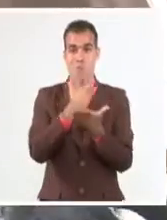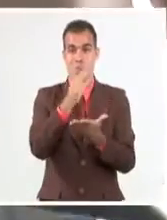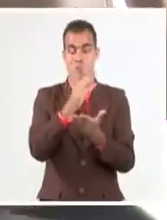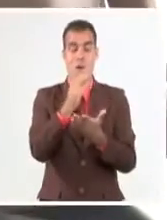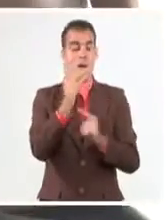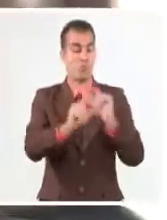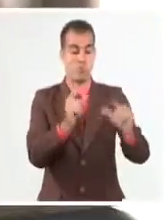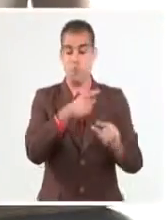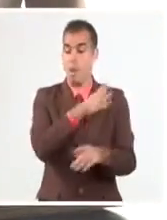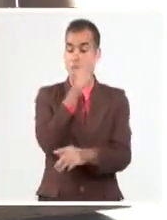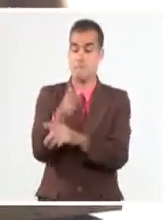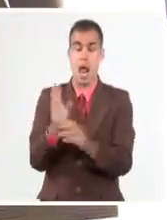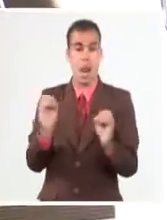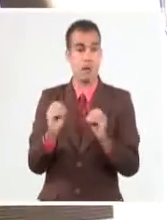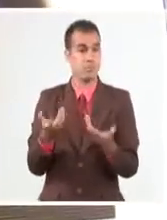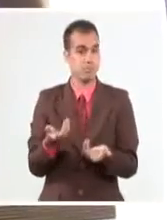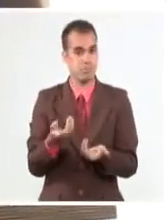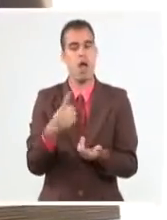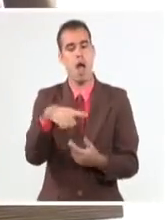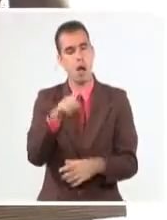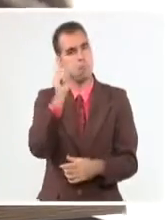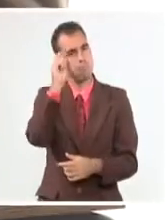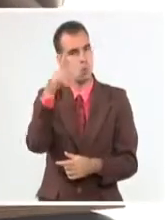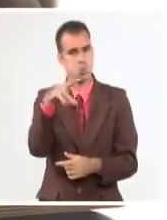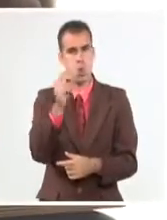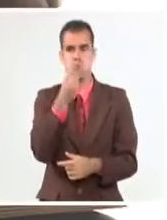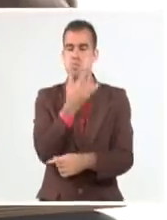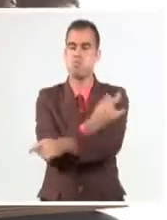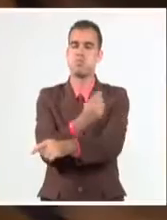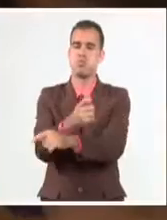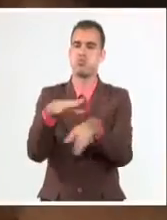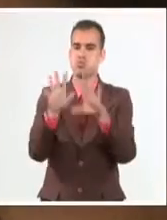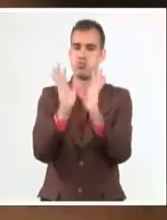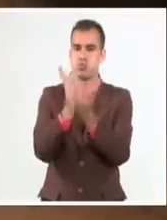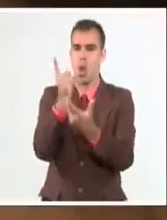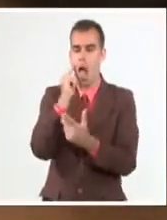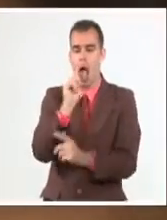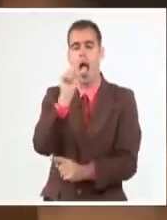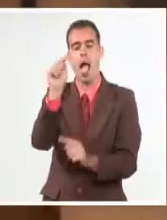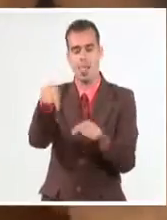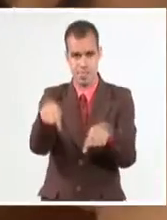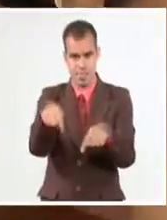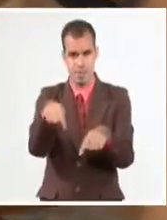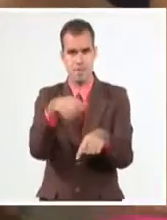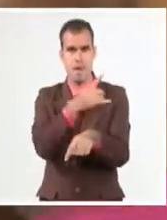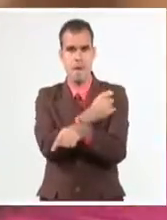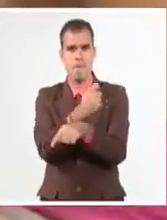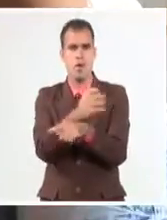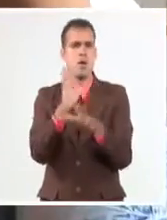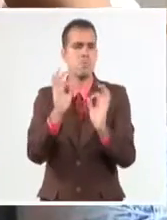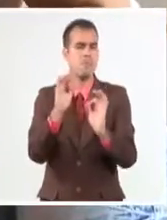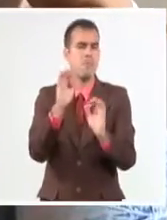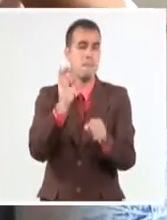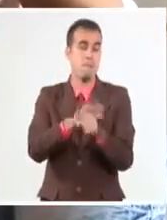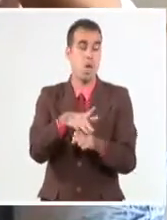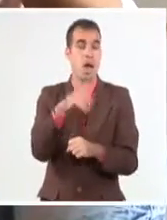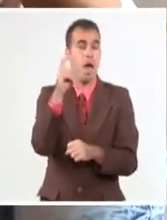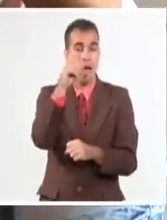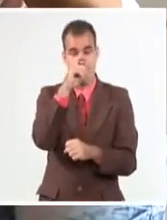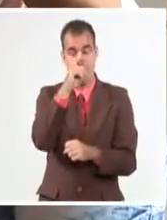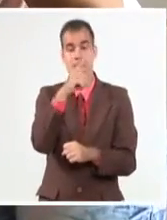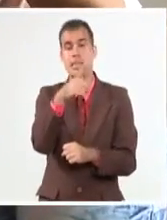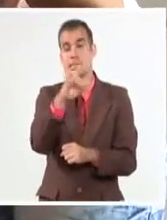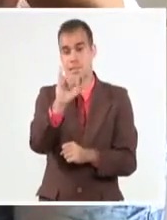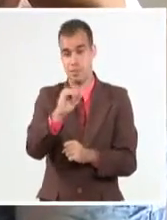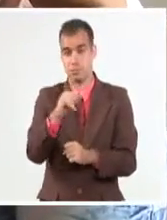experiencia que ha disuadido de retiro a esta profesora que está frente a las aulas desde los 16 años. Su guía ha